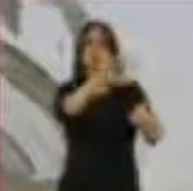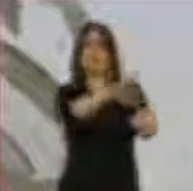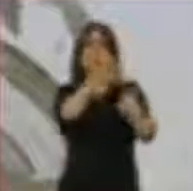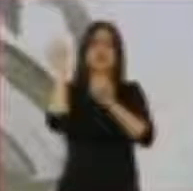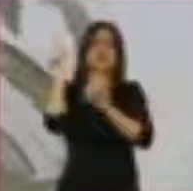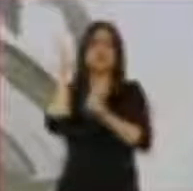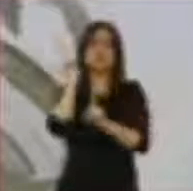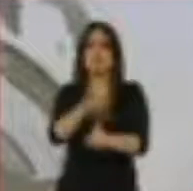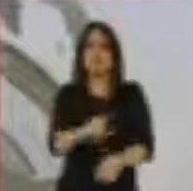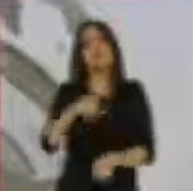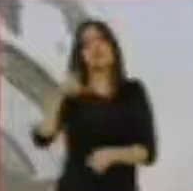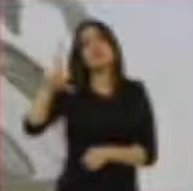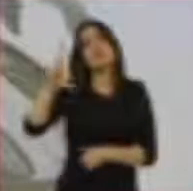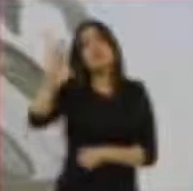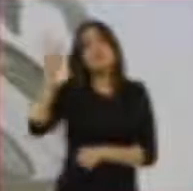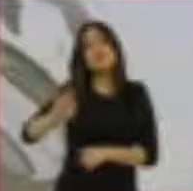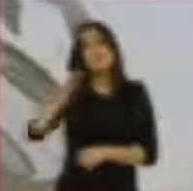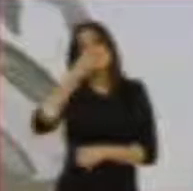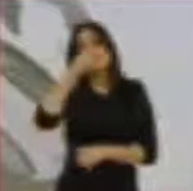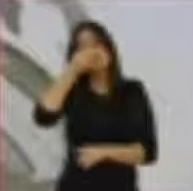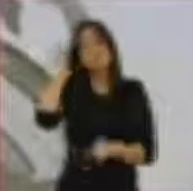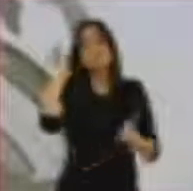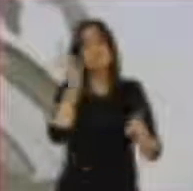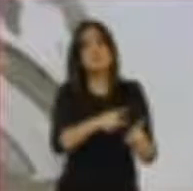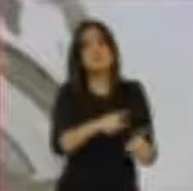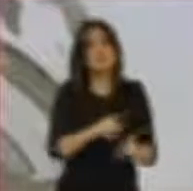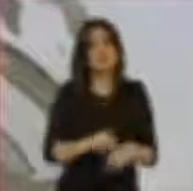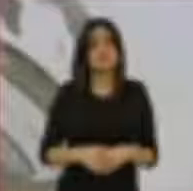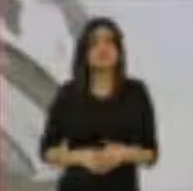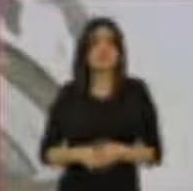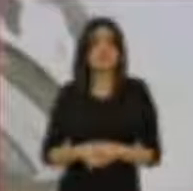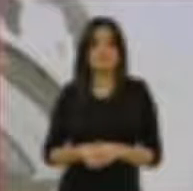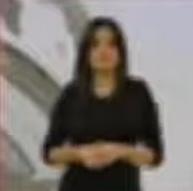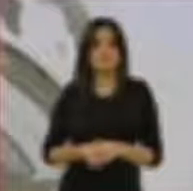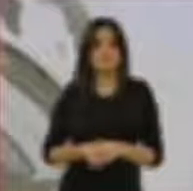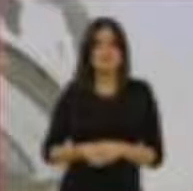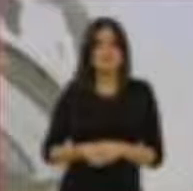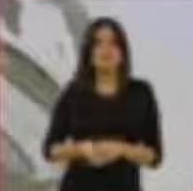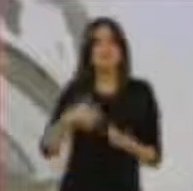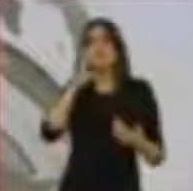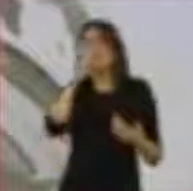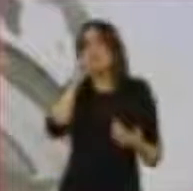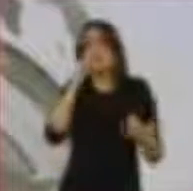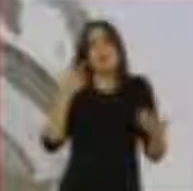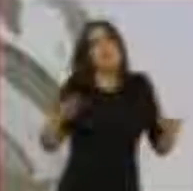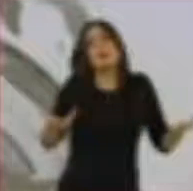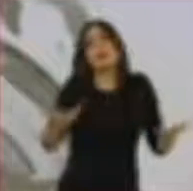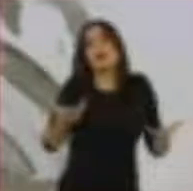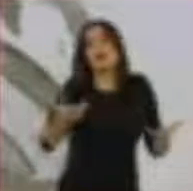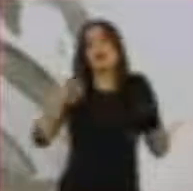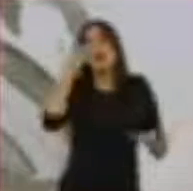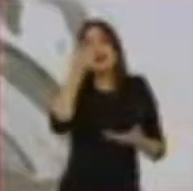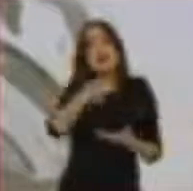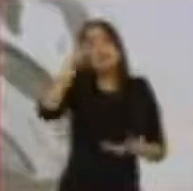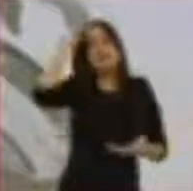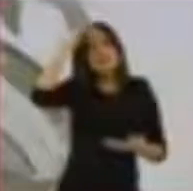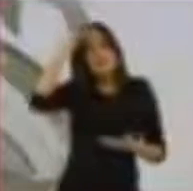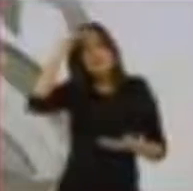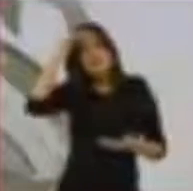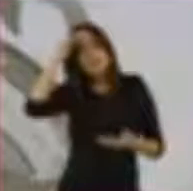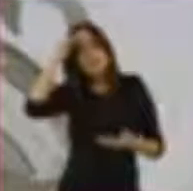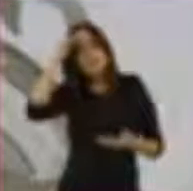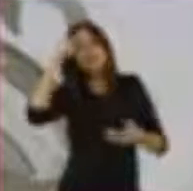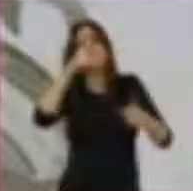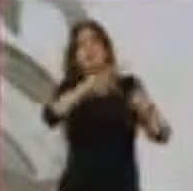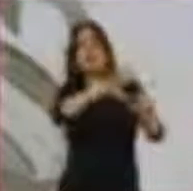presidente o presidente municipal volviera a competir por el mismo cargo, y es que, bueno, no puede estar exento de toda esta definición y